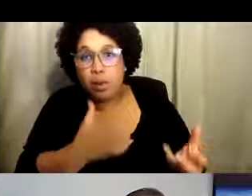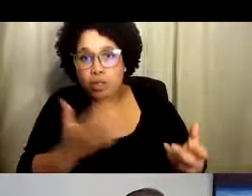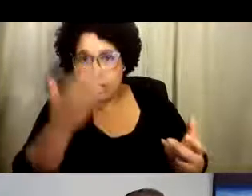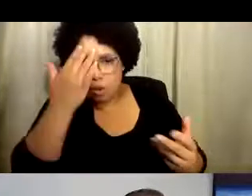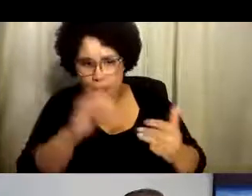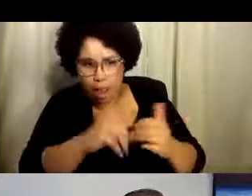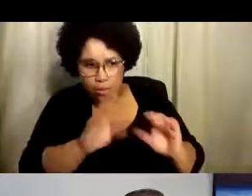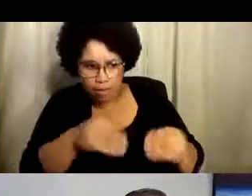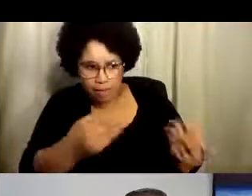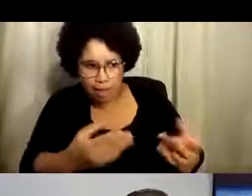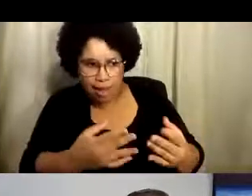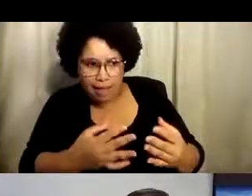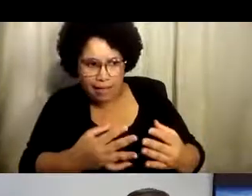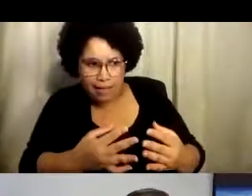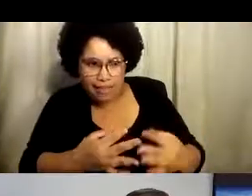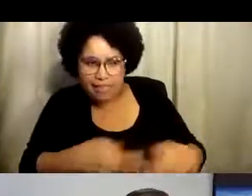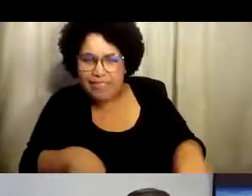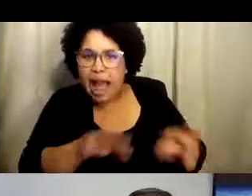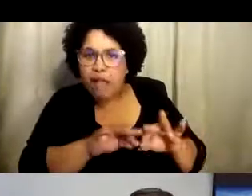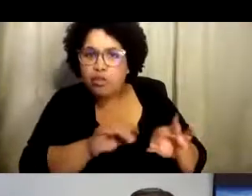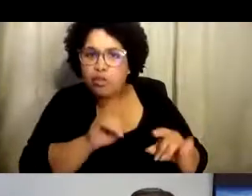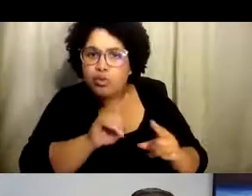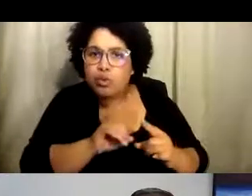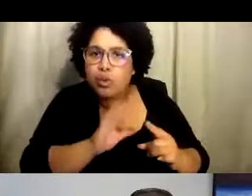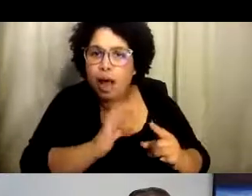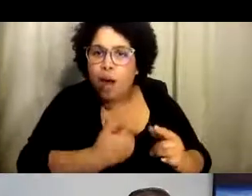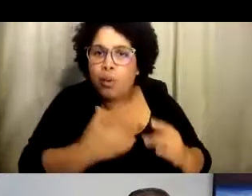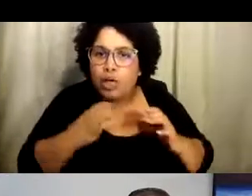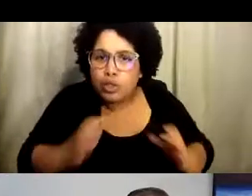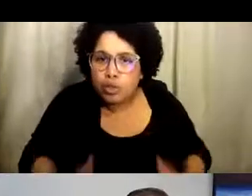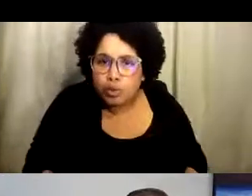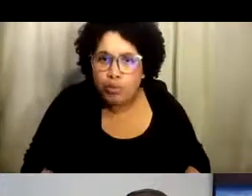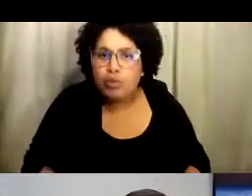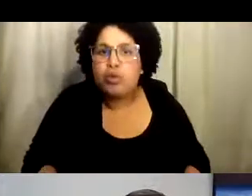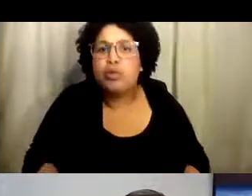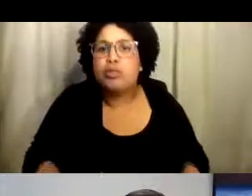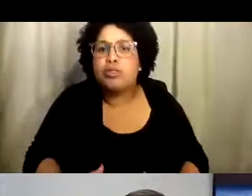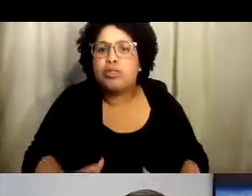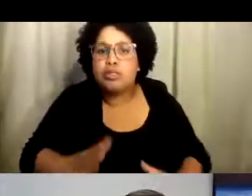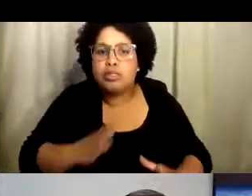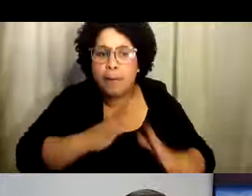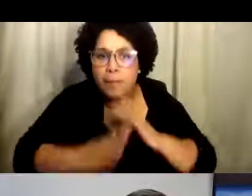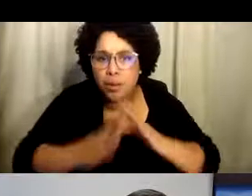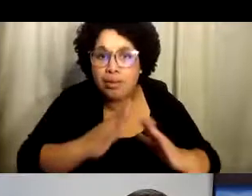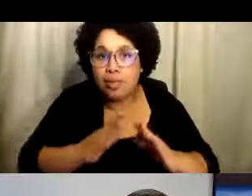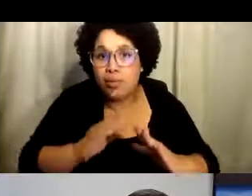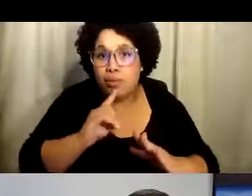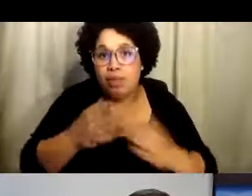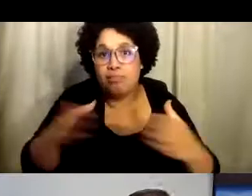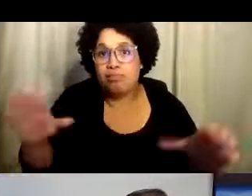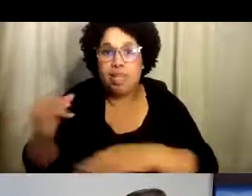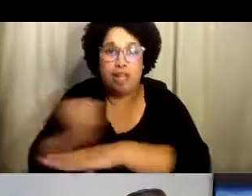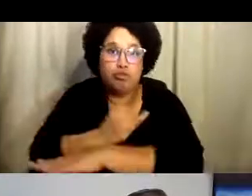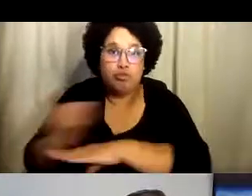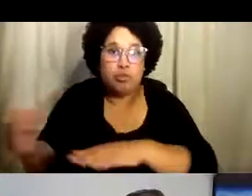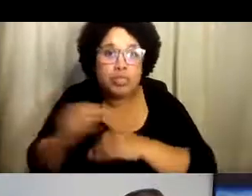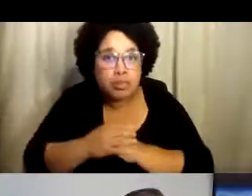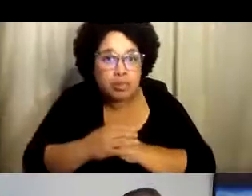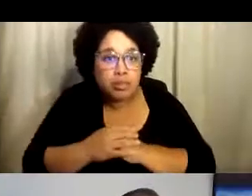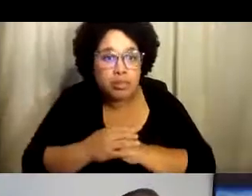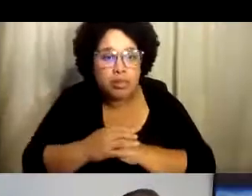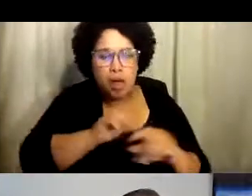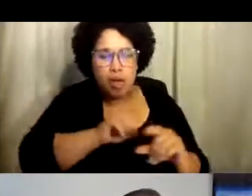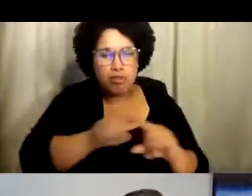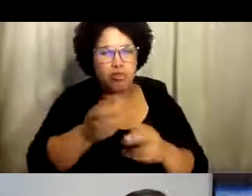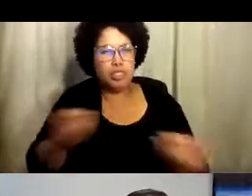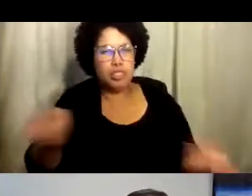¿Cuáles son las necesidades y soluciones? Entonces, queríamos agregarle el valor o aumentar, disculpe, el